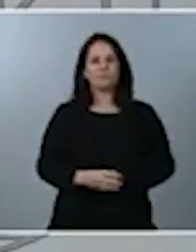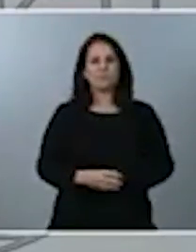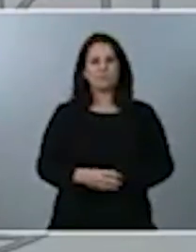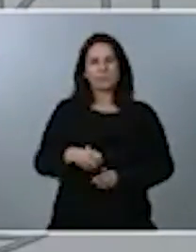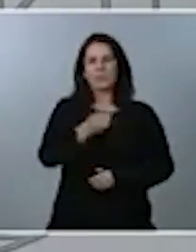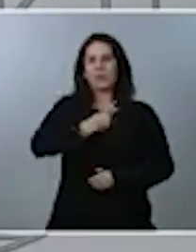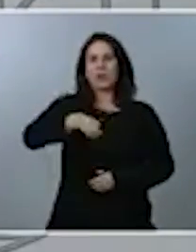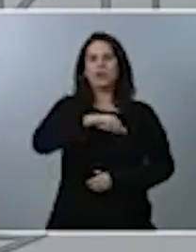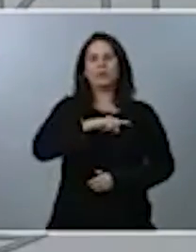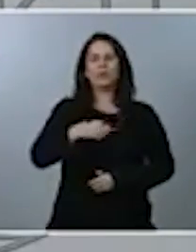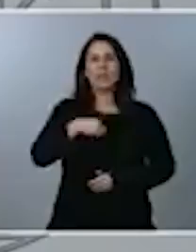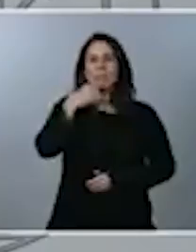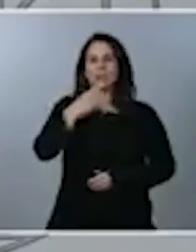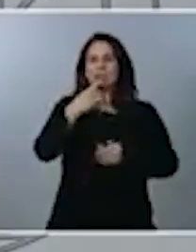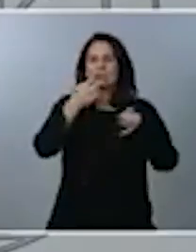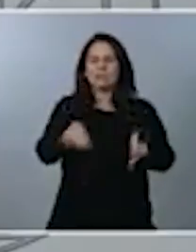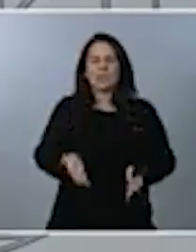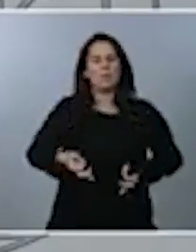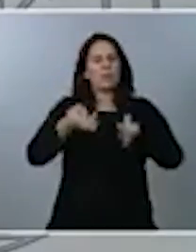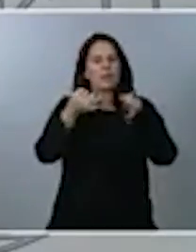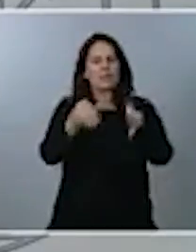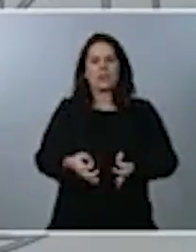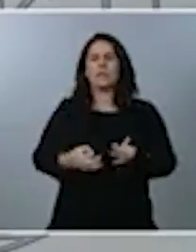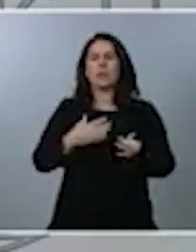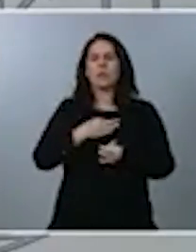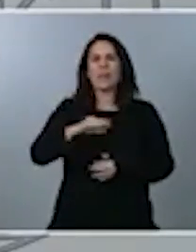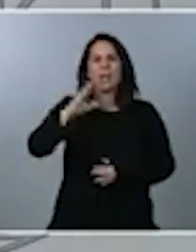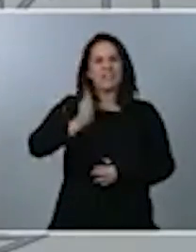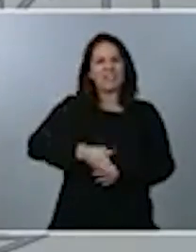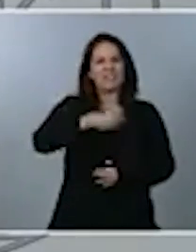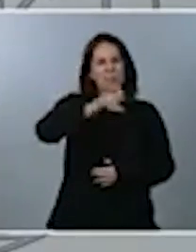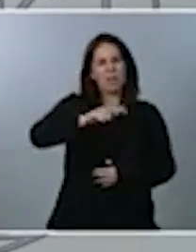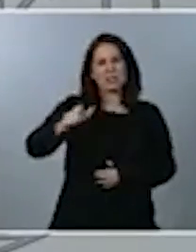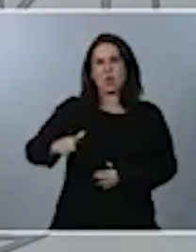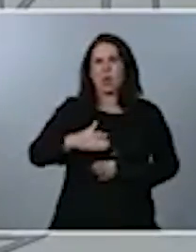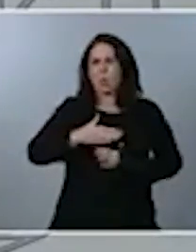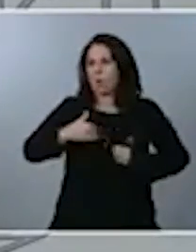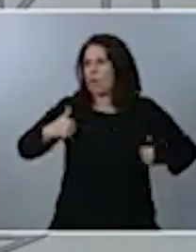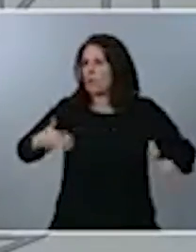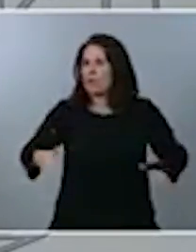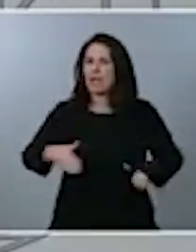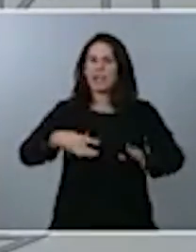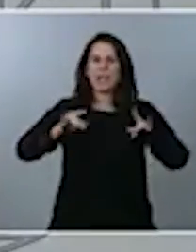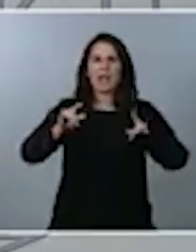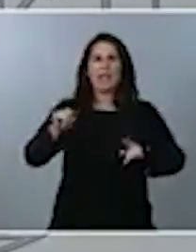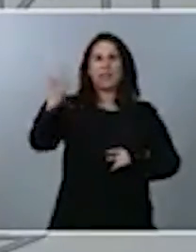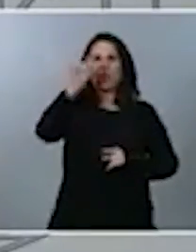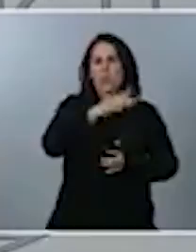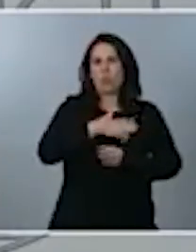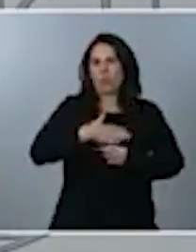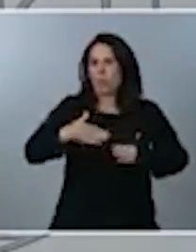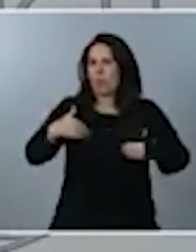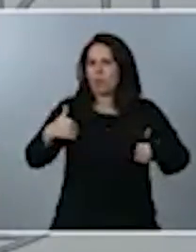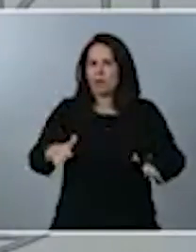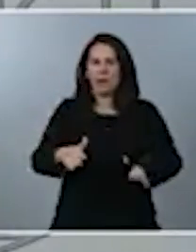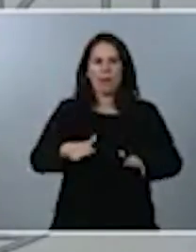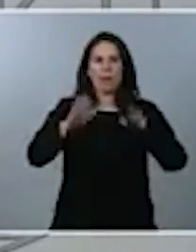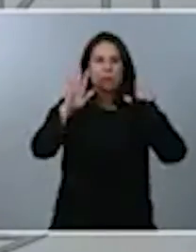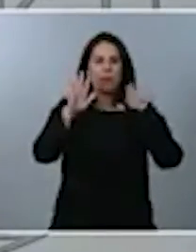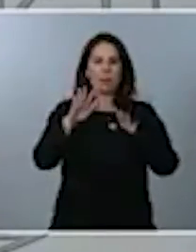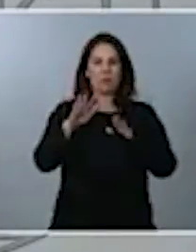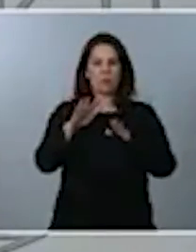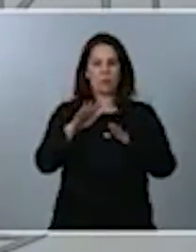a cualquier persona que no entiende de fronteras, no entiende de territorio, pero, sin duda, las consecuencias de la pandemia son mucho más